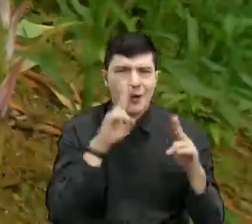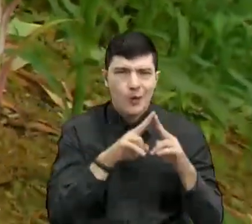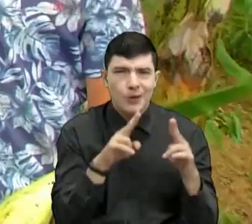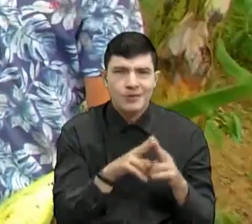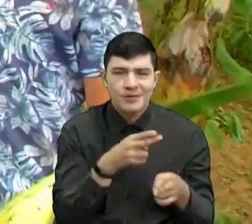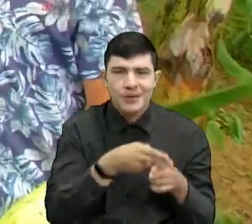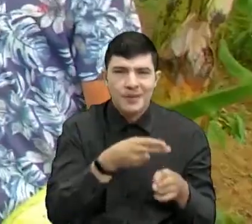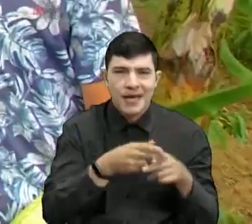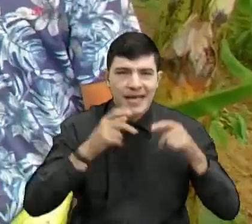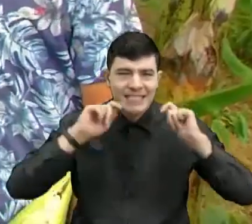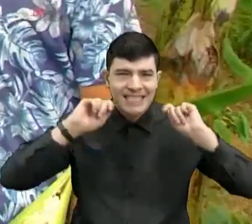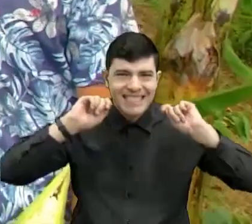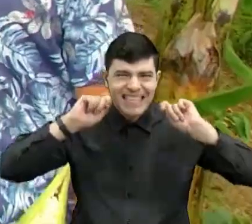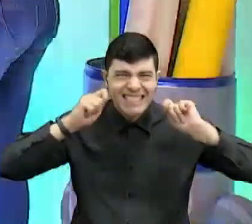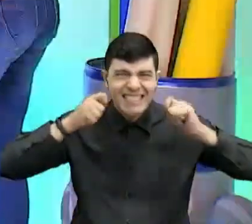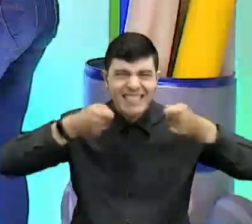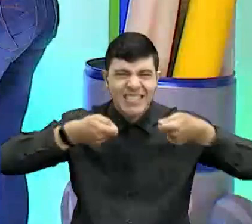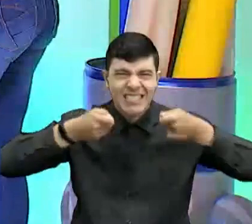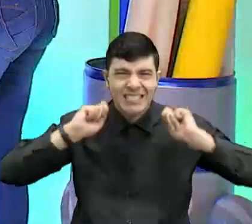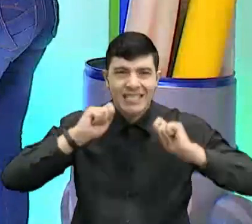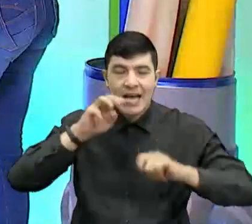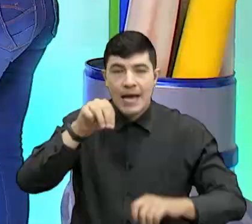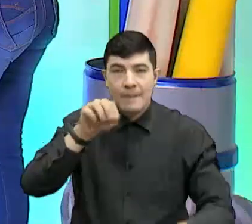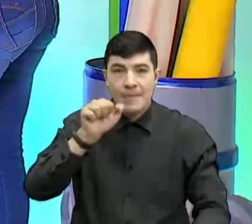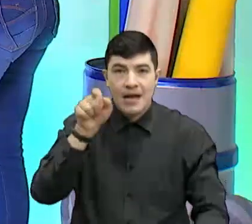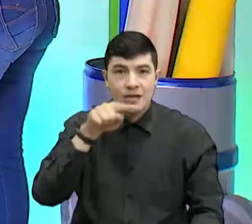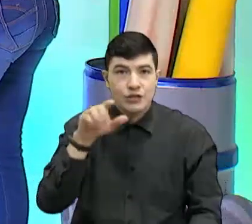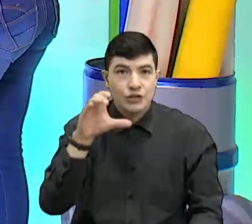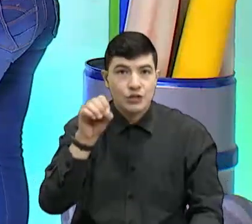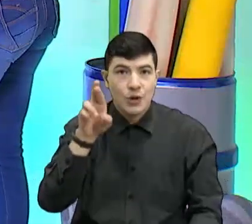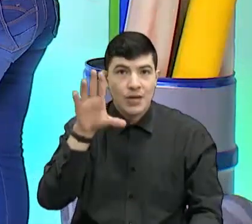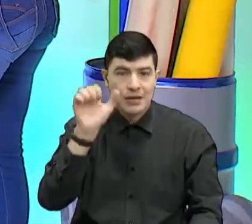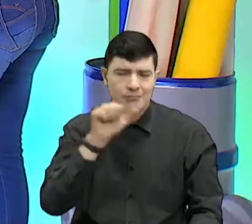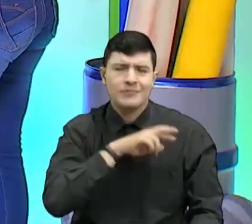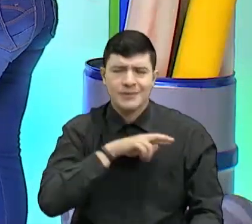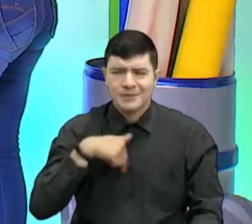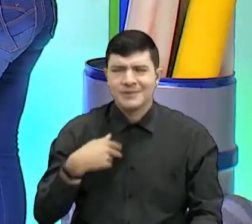Y nosotros vemos Presente Probe.